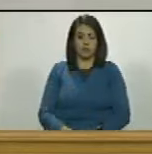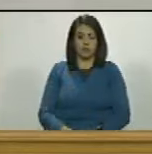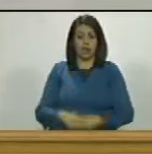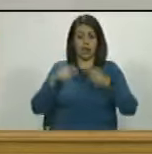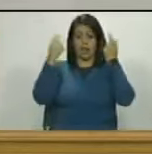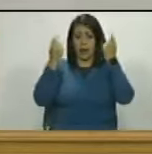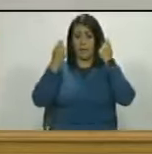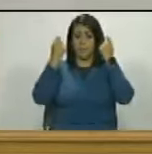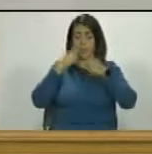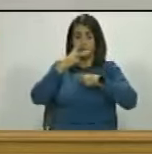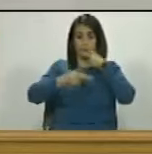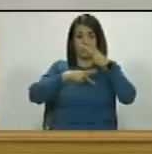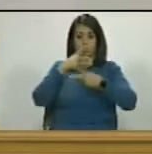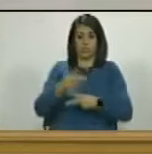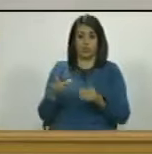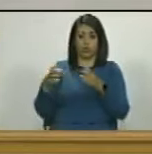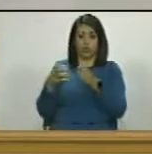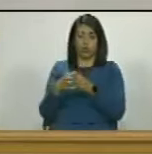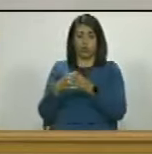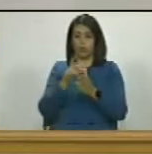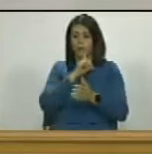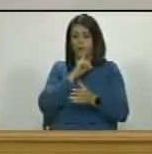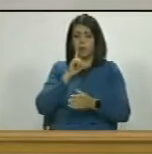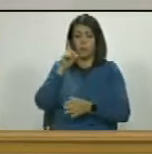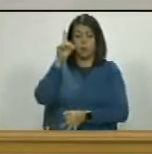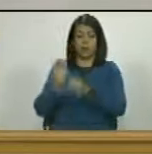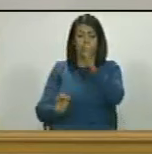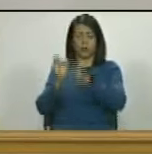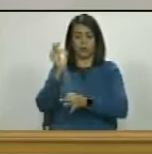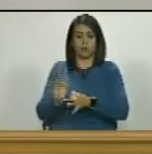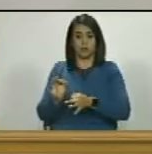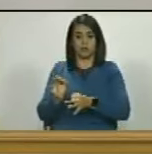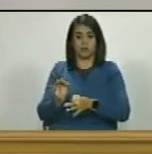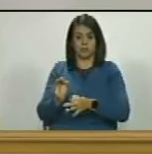campañas políticas de un partido denominado Primero Justicia